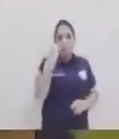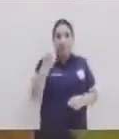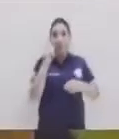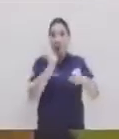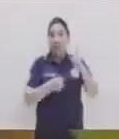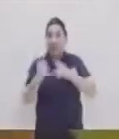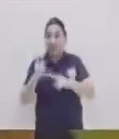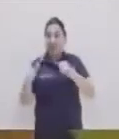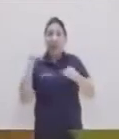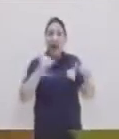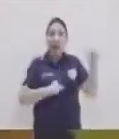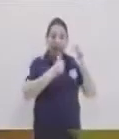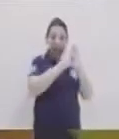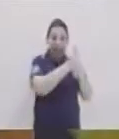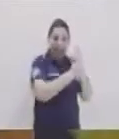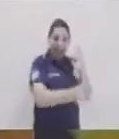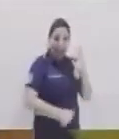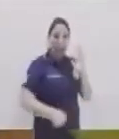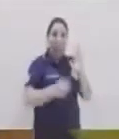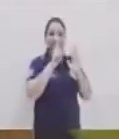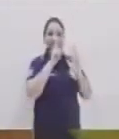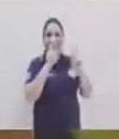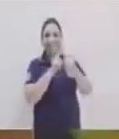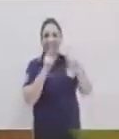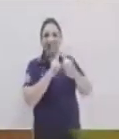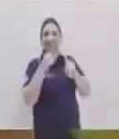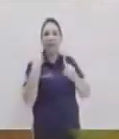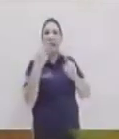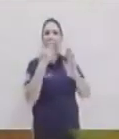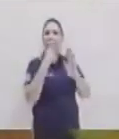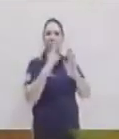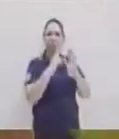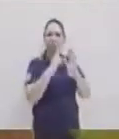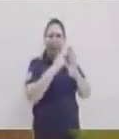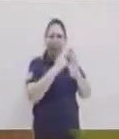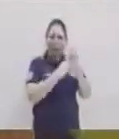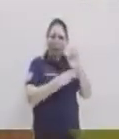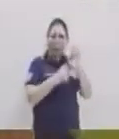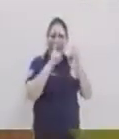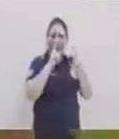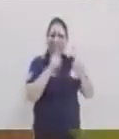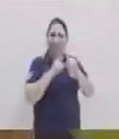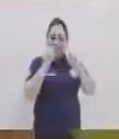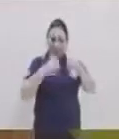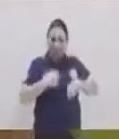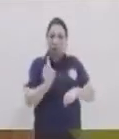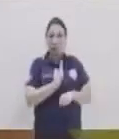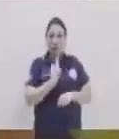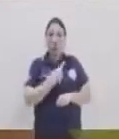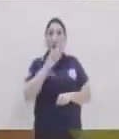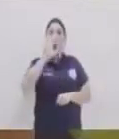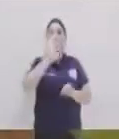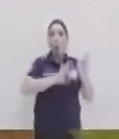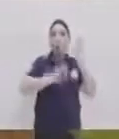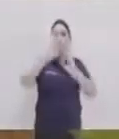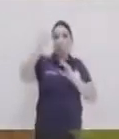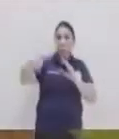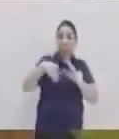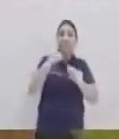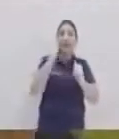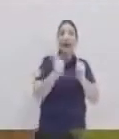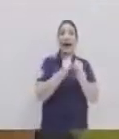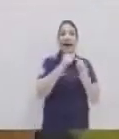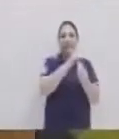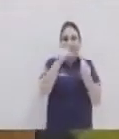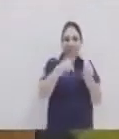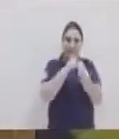Y eso es lo bonito de la música y del arte en general, de que no hay reglas y nosotros podemos ir experimentando y no hacerlo nosotros solos, pues, esto es una actividad